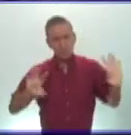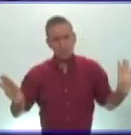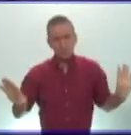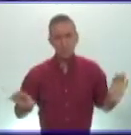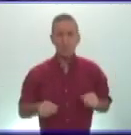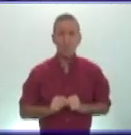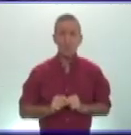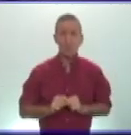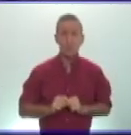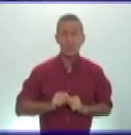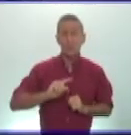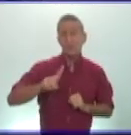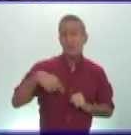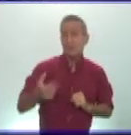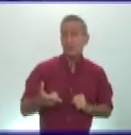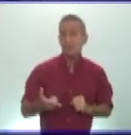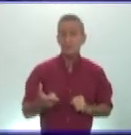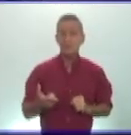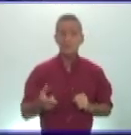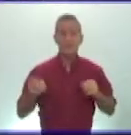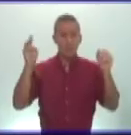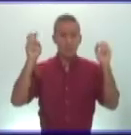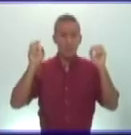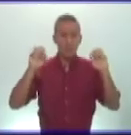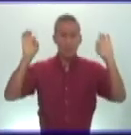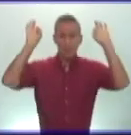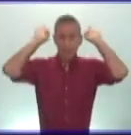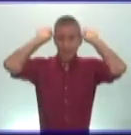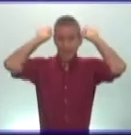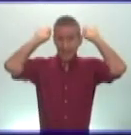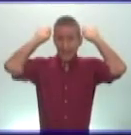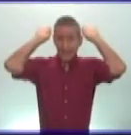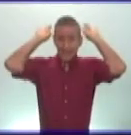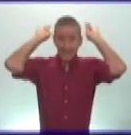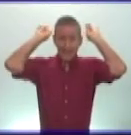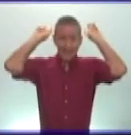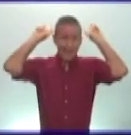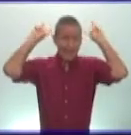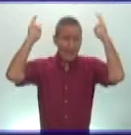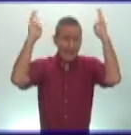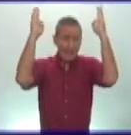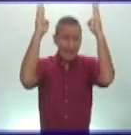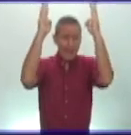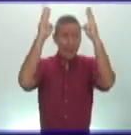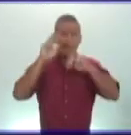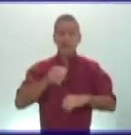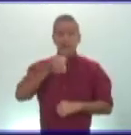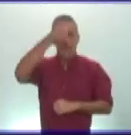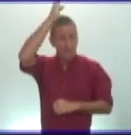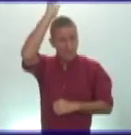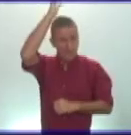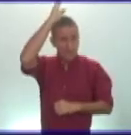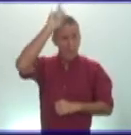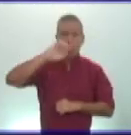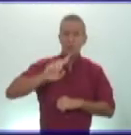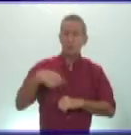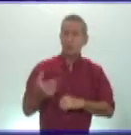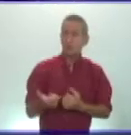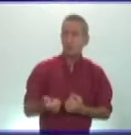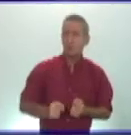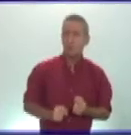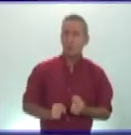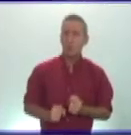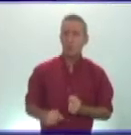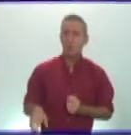509 antes de cristo el rey de roma tarquinio el soberbio fue expulsado y los romanos crearon la república romana esta república